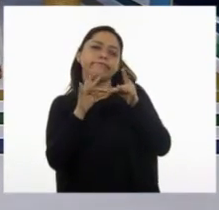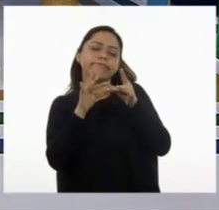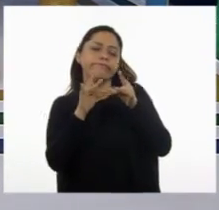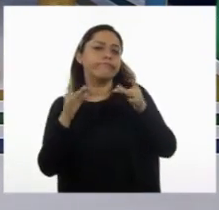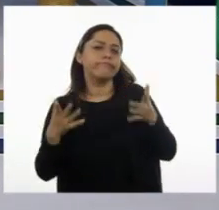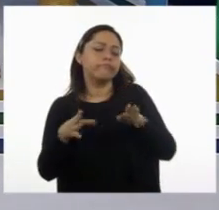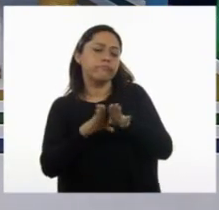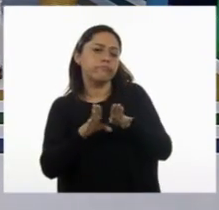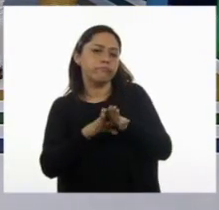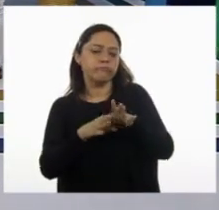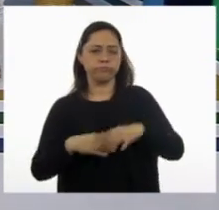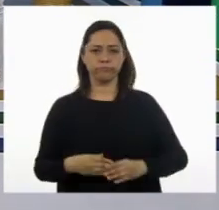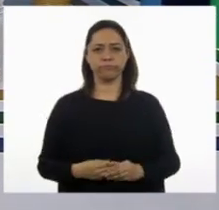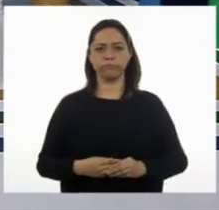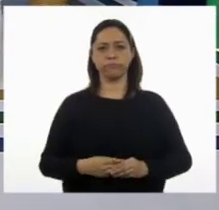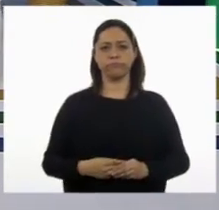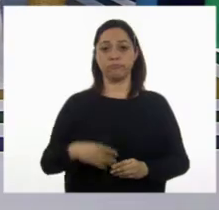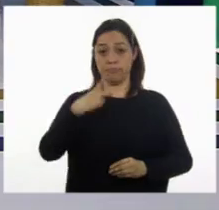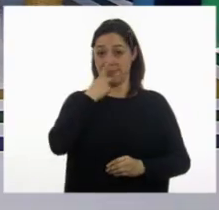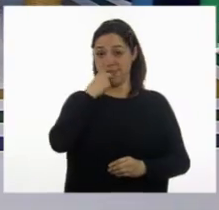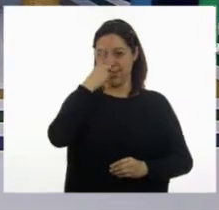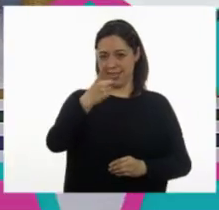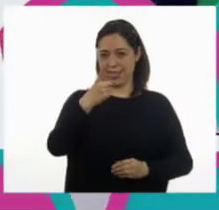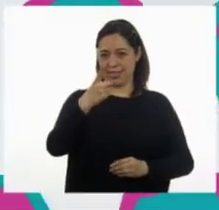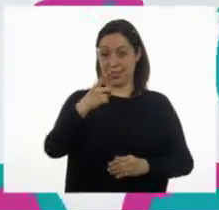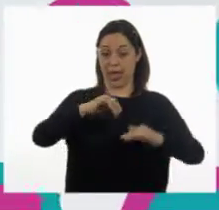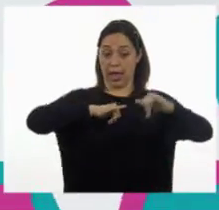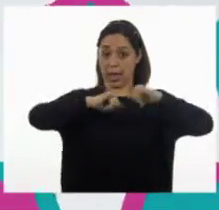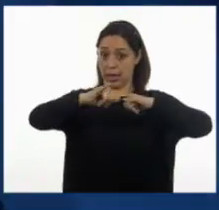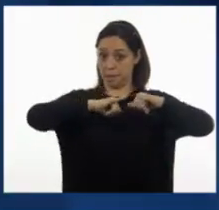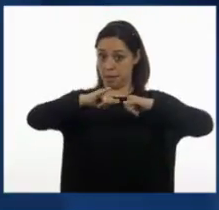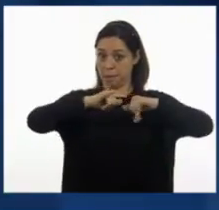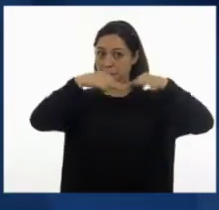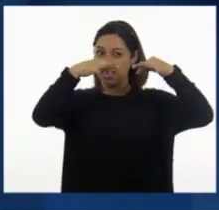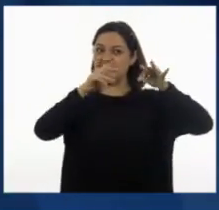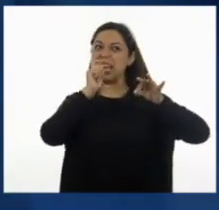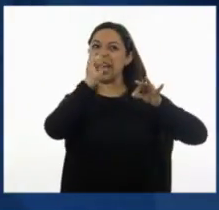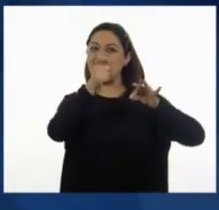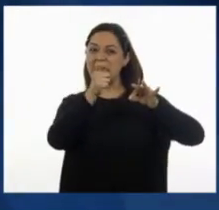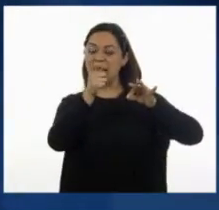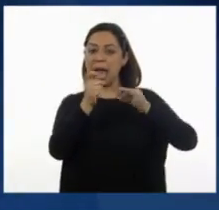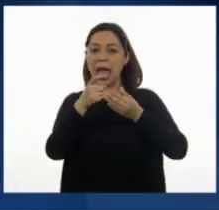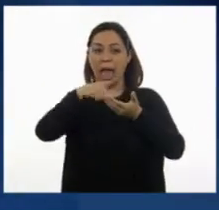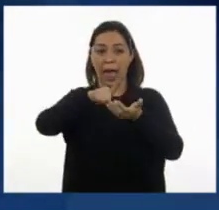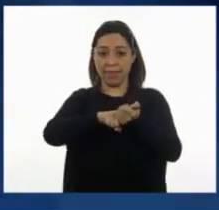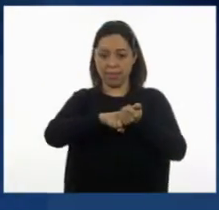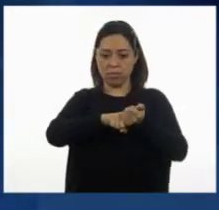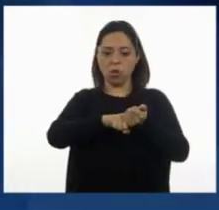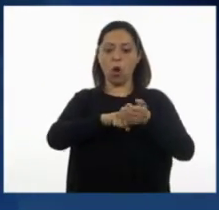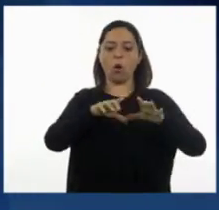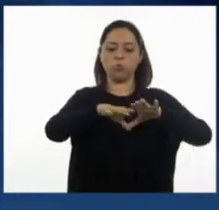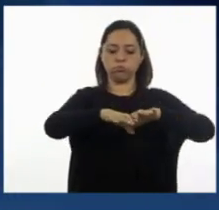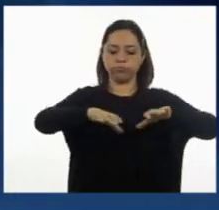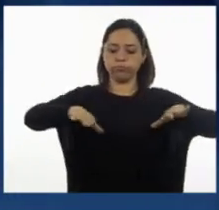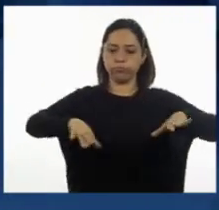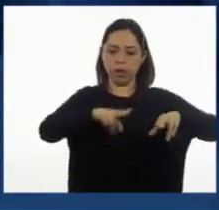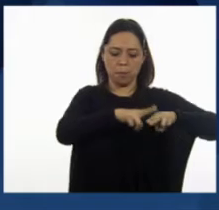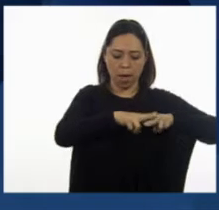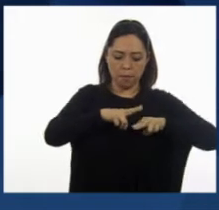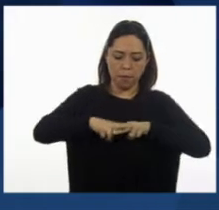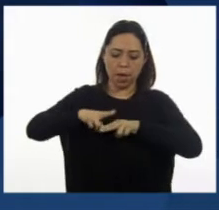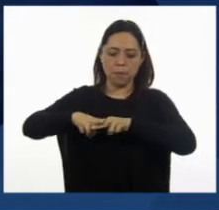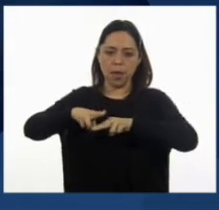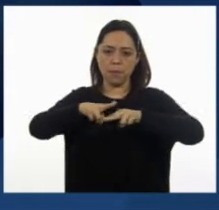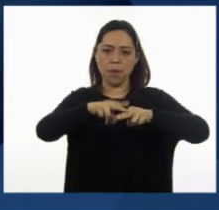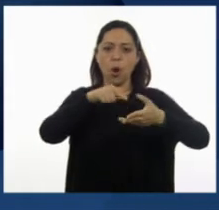Claro que sí. Dice, siguiente plano corresponde a la zona de la sección balcón C en la cual se ubican los lugares